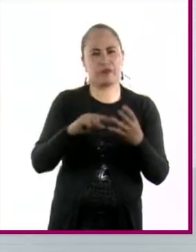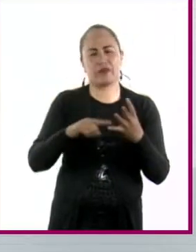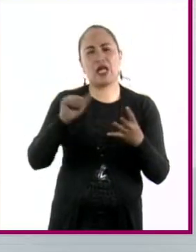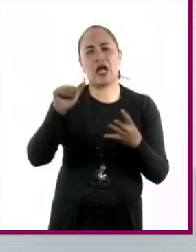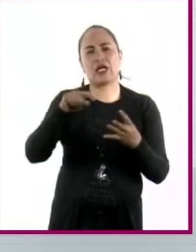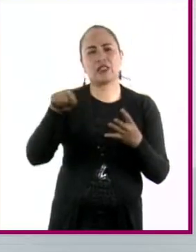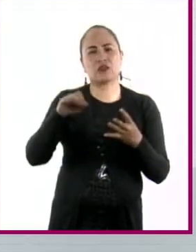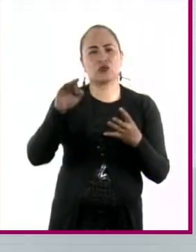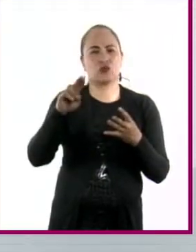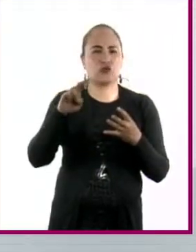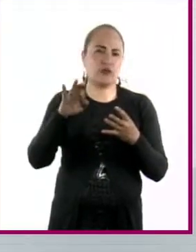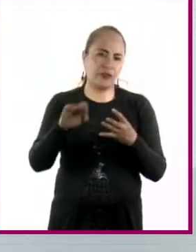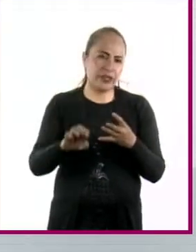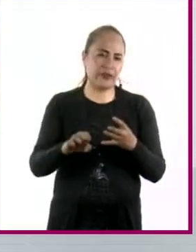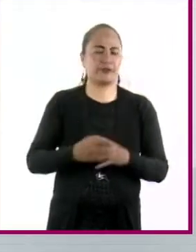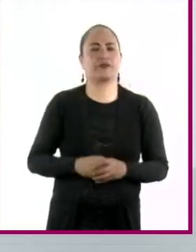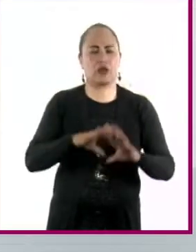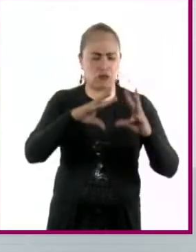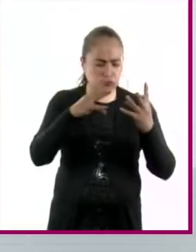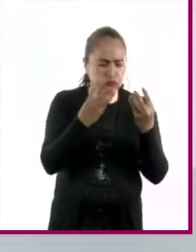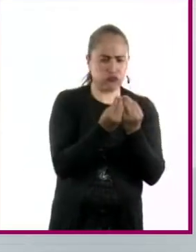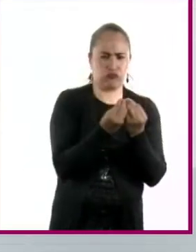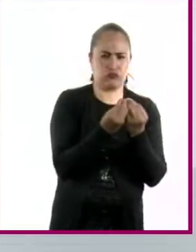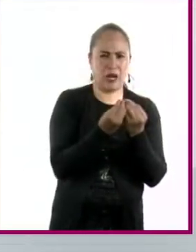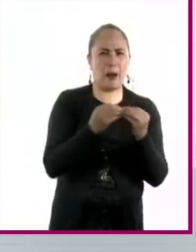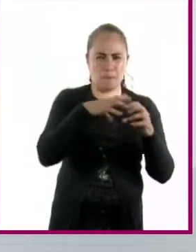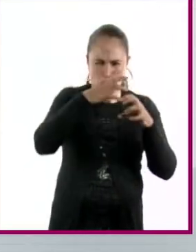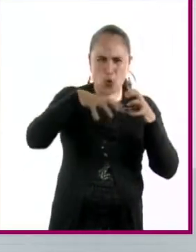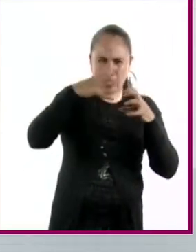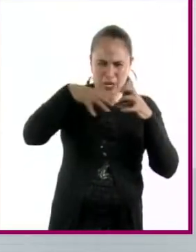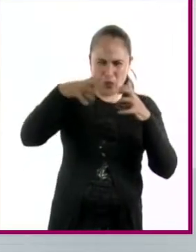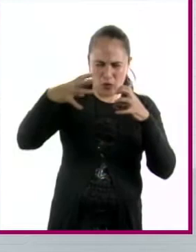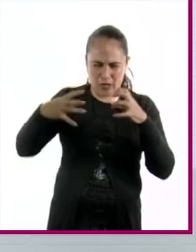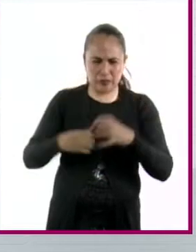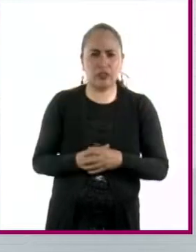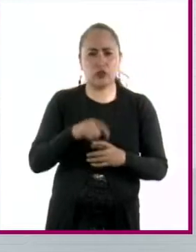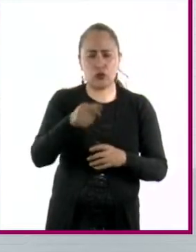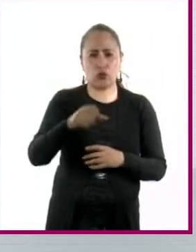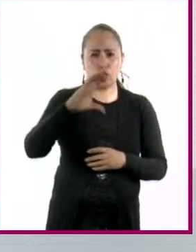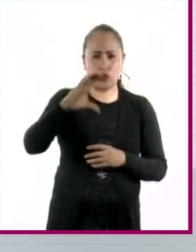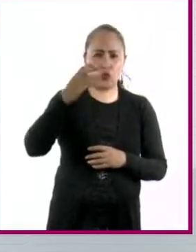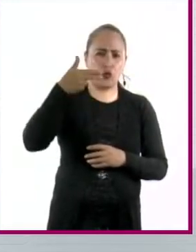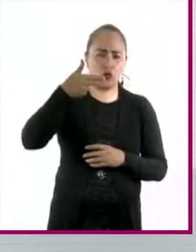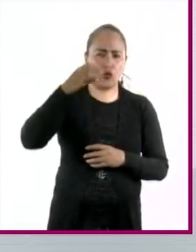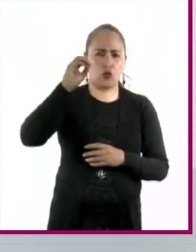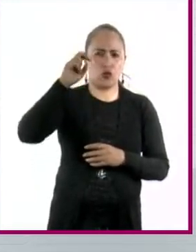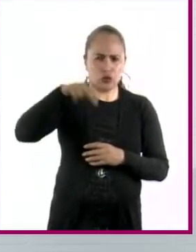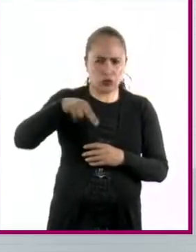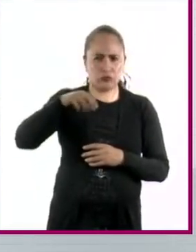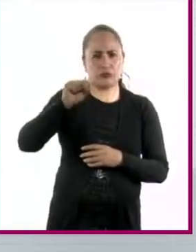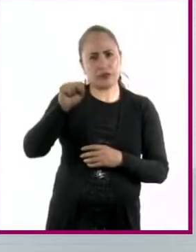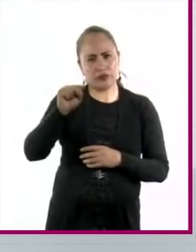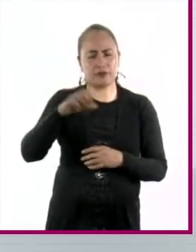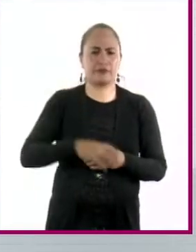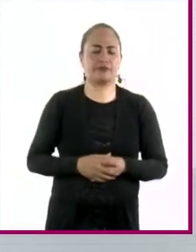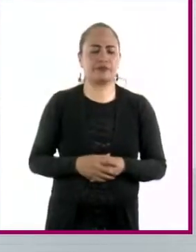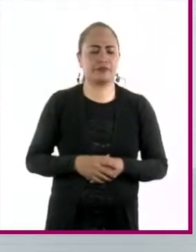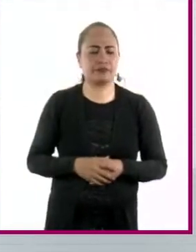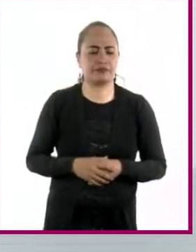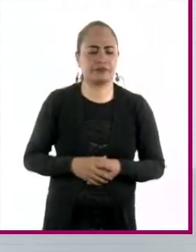moléculas orgánicas. Y cuando tú tienes un contaminante que está hecho de CHOMPS, como casi todos los contaminantes, salvo